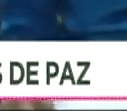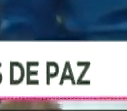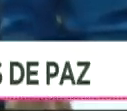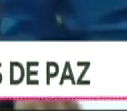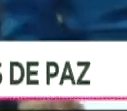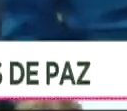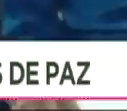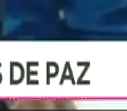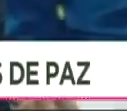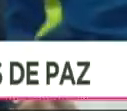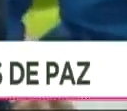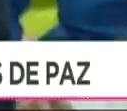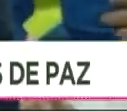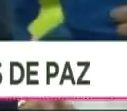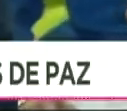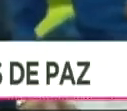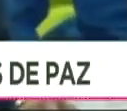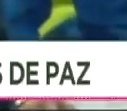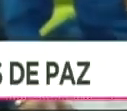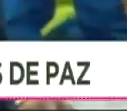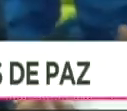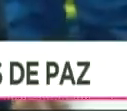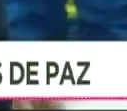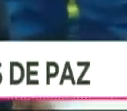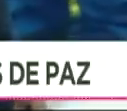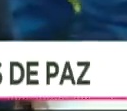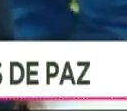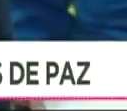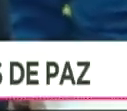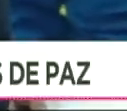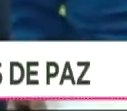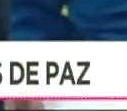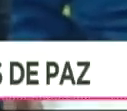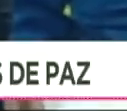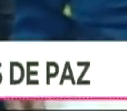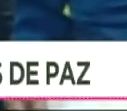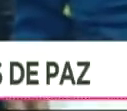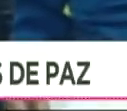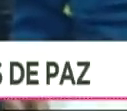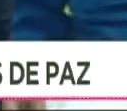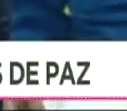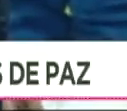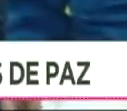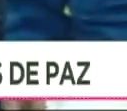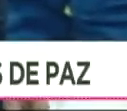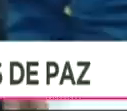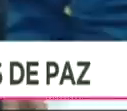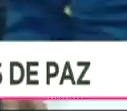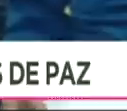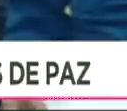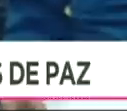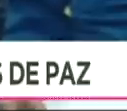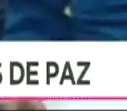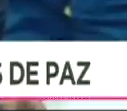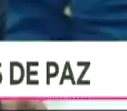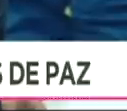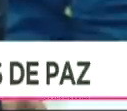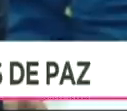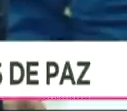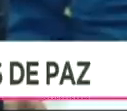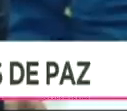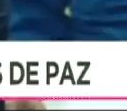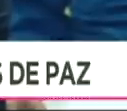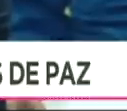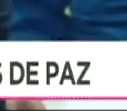países que ha convocado el presidente Petro. Pero Venezuela ha sido muy clara, ha sido muy claro con los sectores de la oposición, ha sido muy